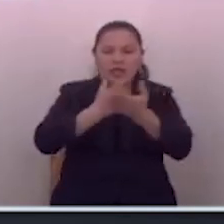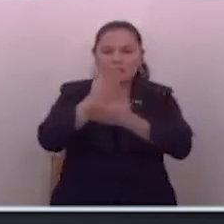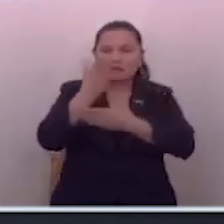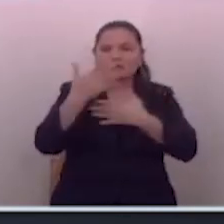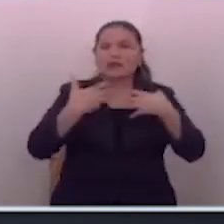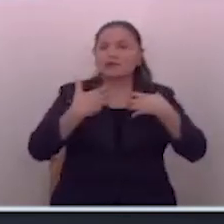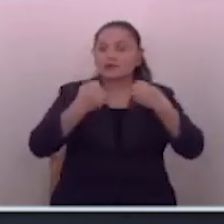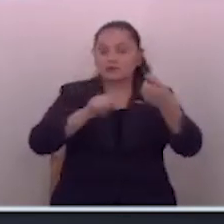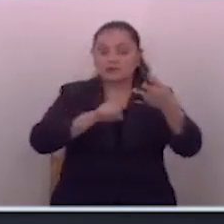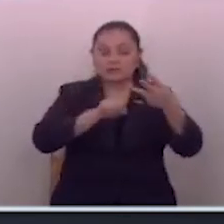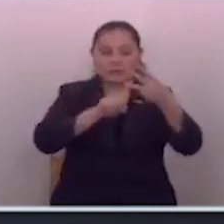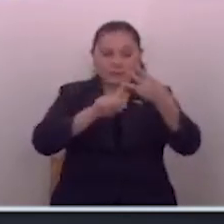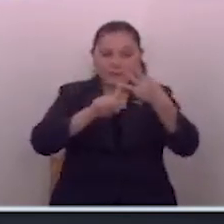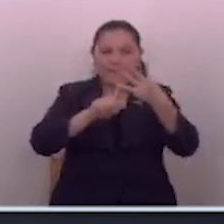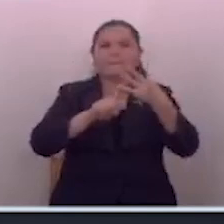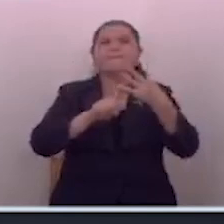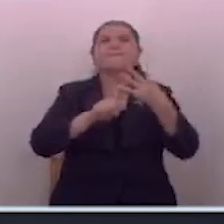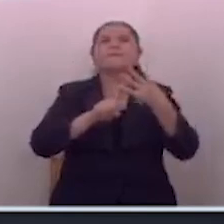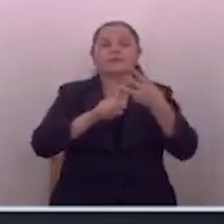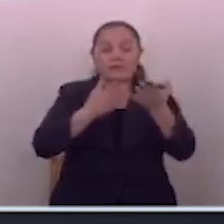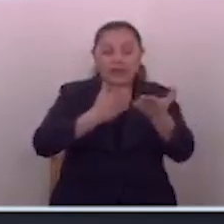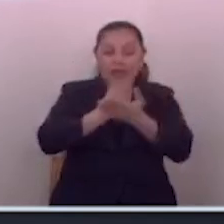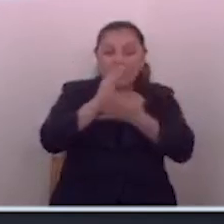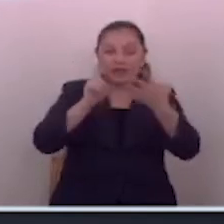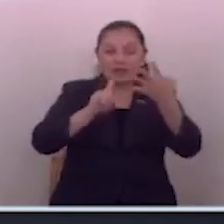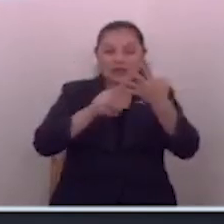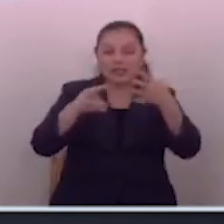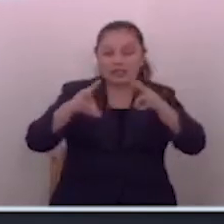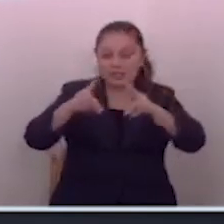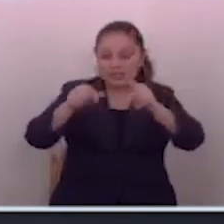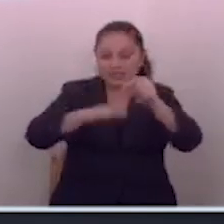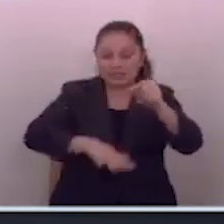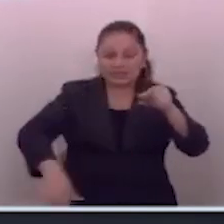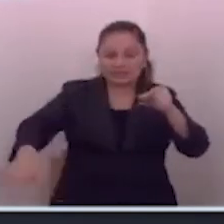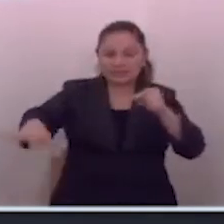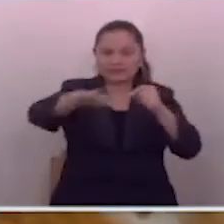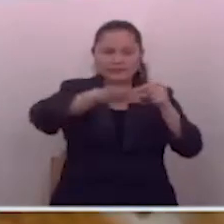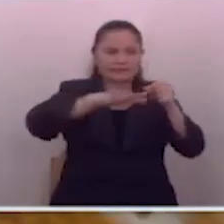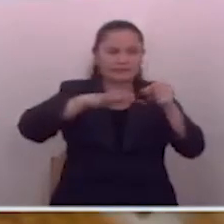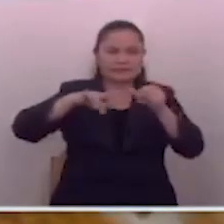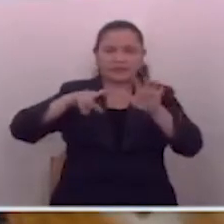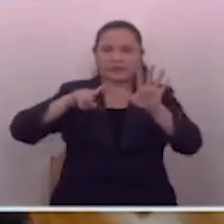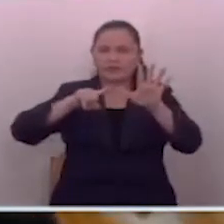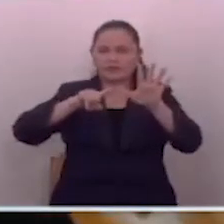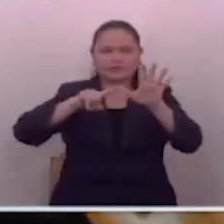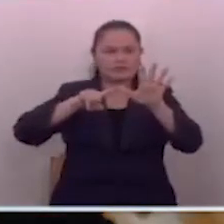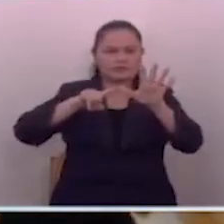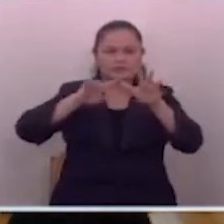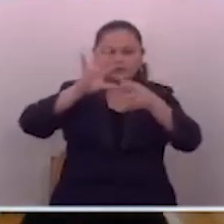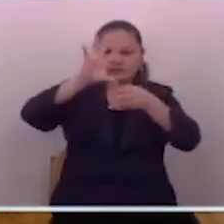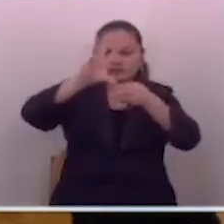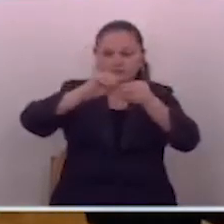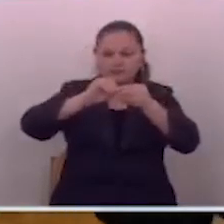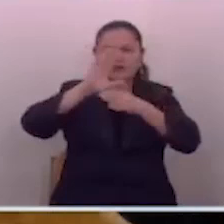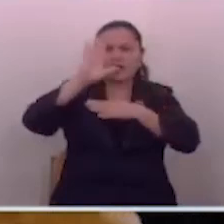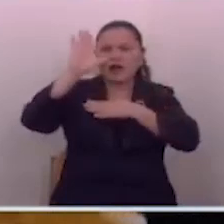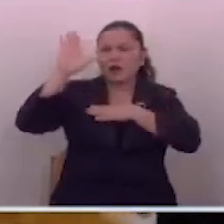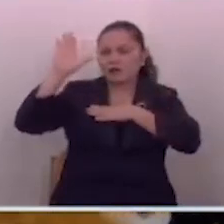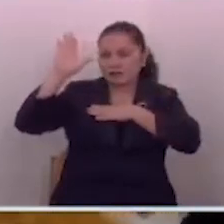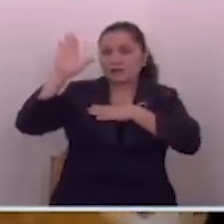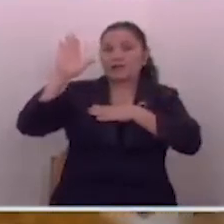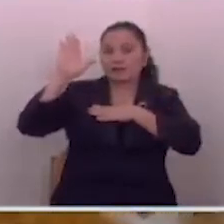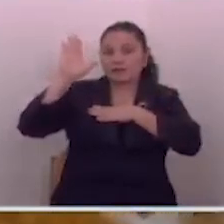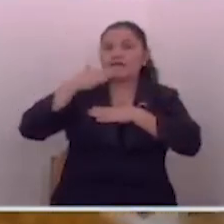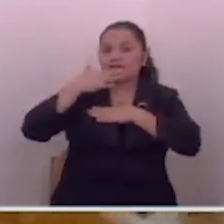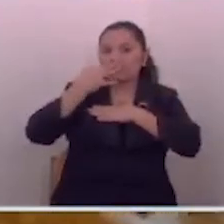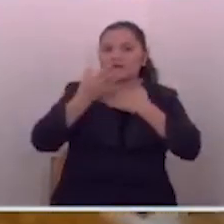salud, acceso a la tierra. Y todo eso se prometió que se iba a